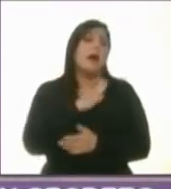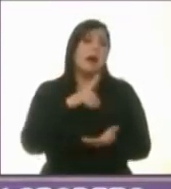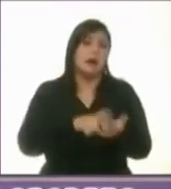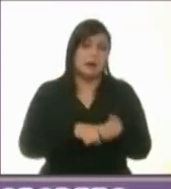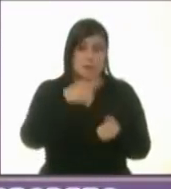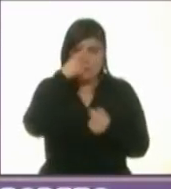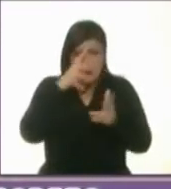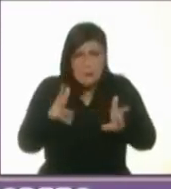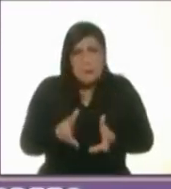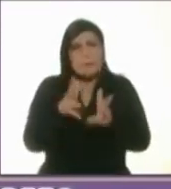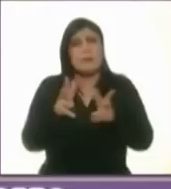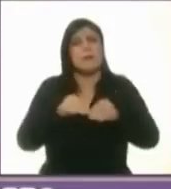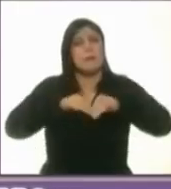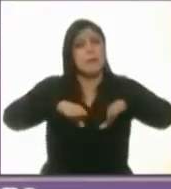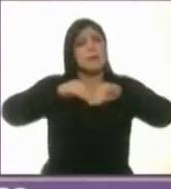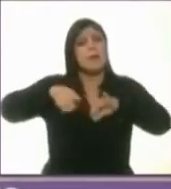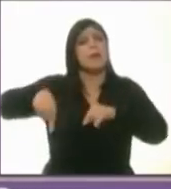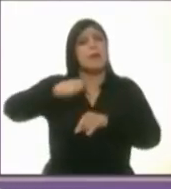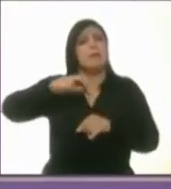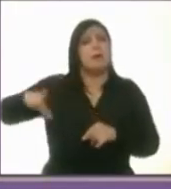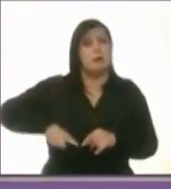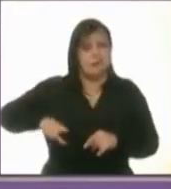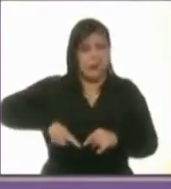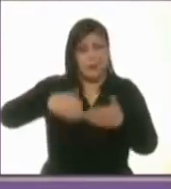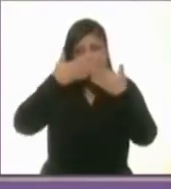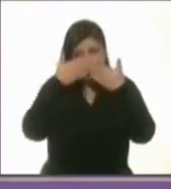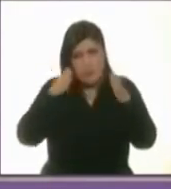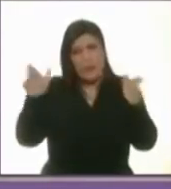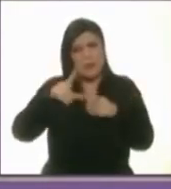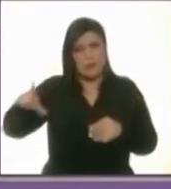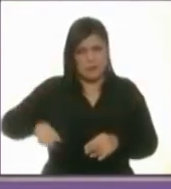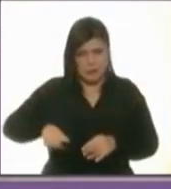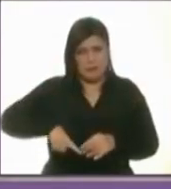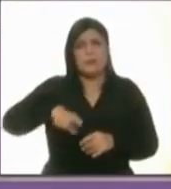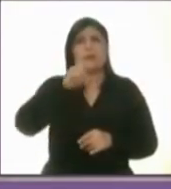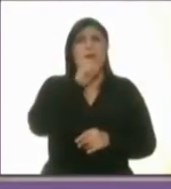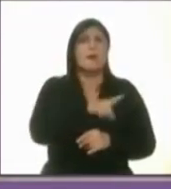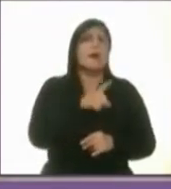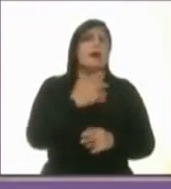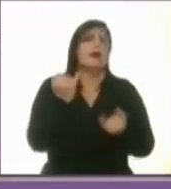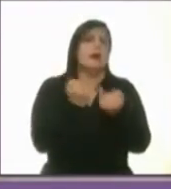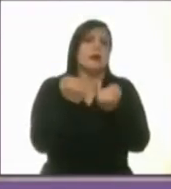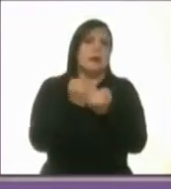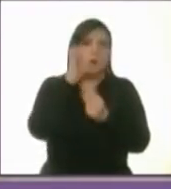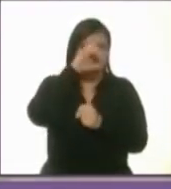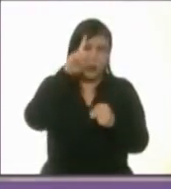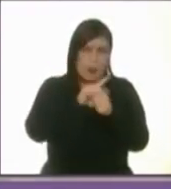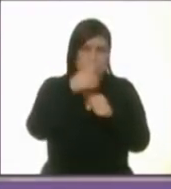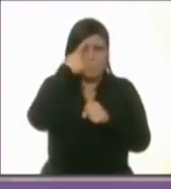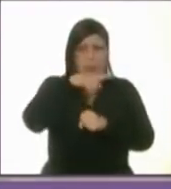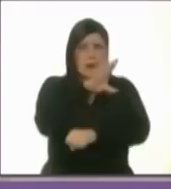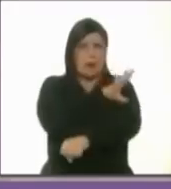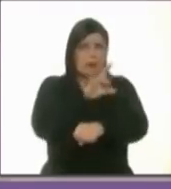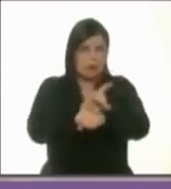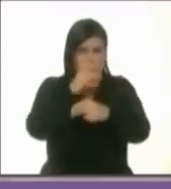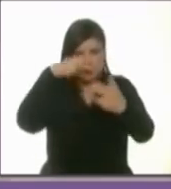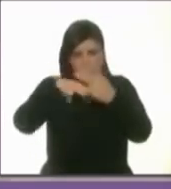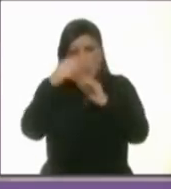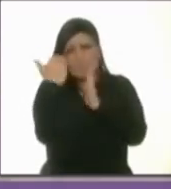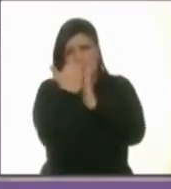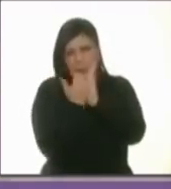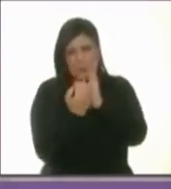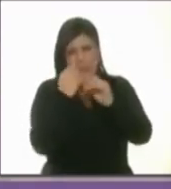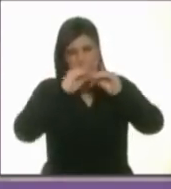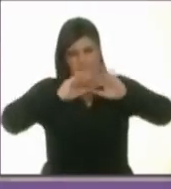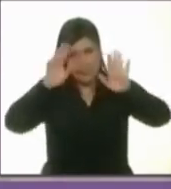el fomento y el gobierno abierto así como la difusión de una cultura de transparencia tal cual lo